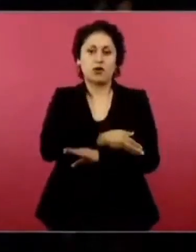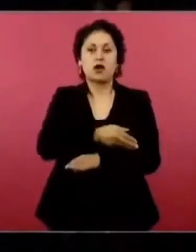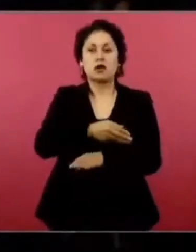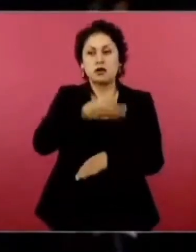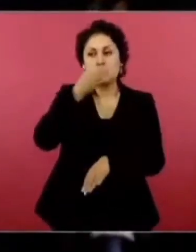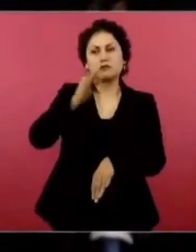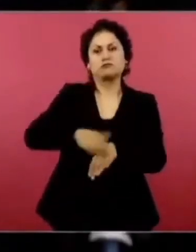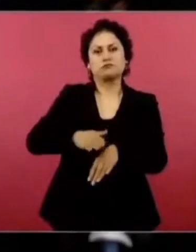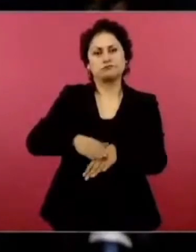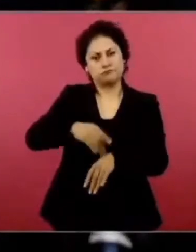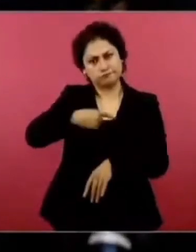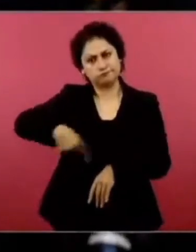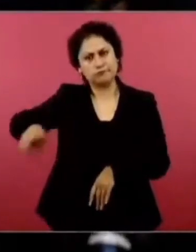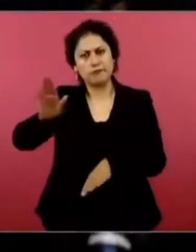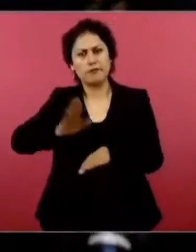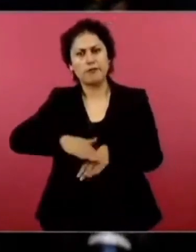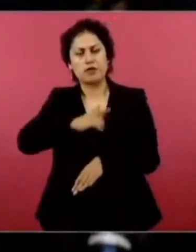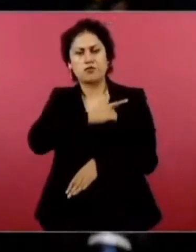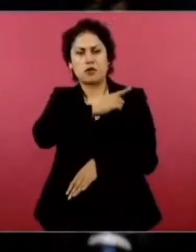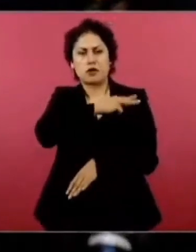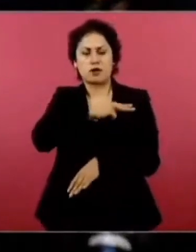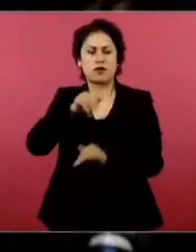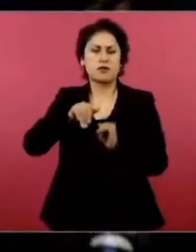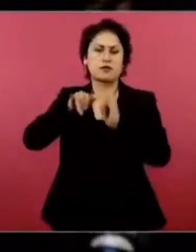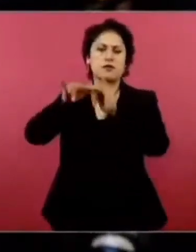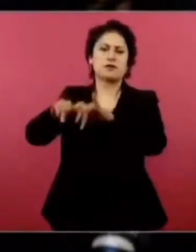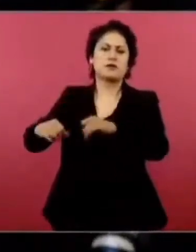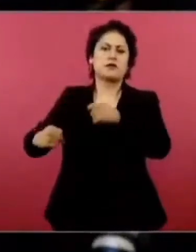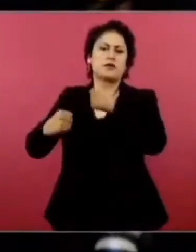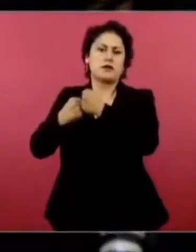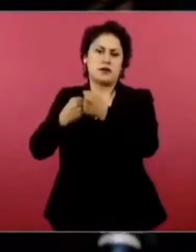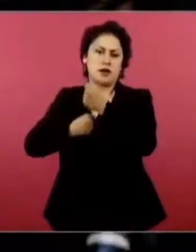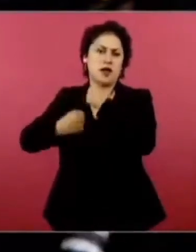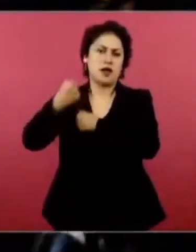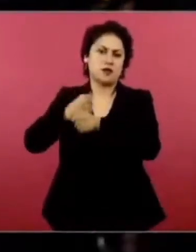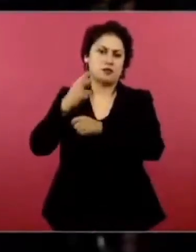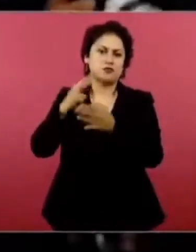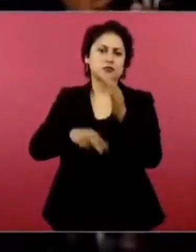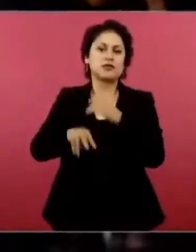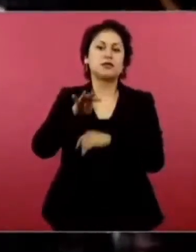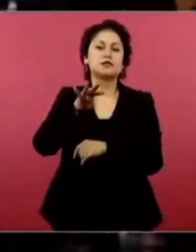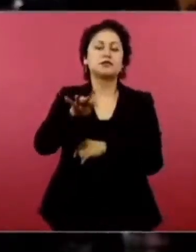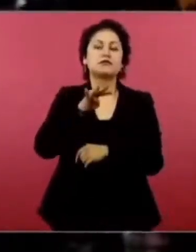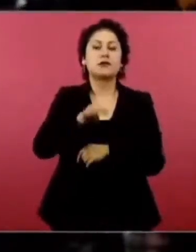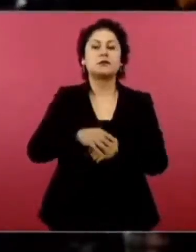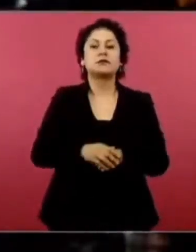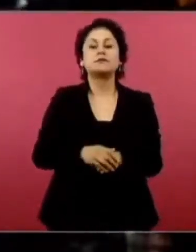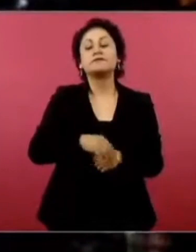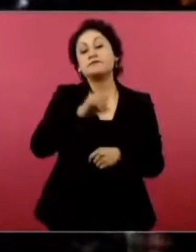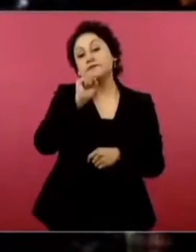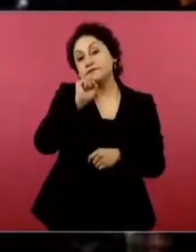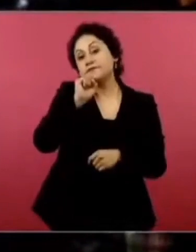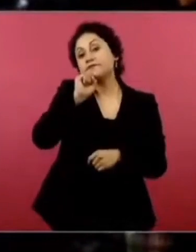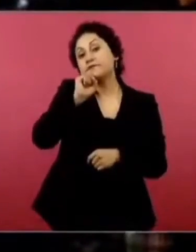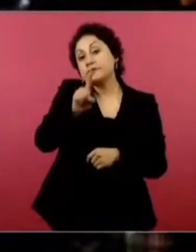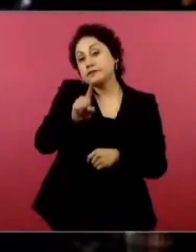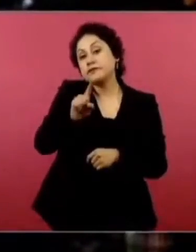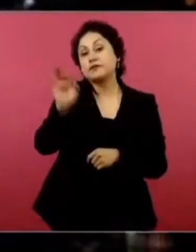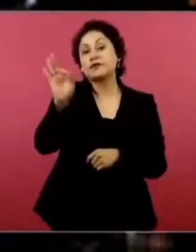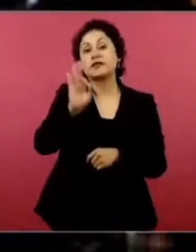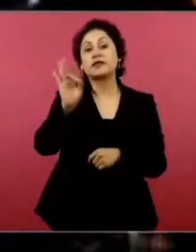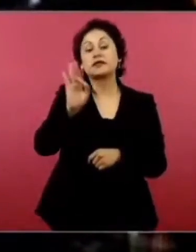en la franja fronteriza en esa crisis del 2019? Y también cree necesario que la canciller Bárcena